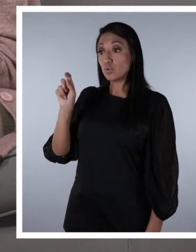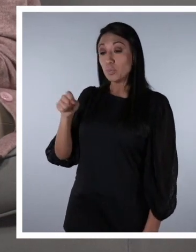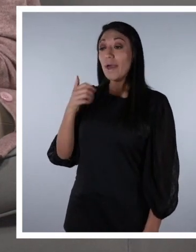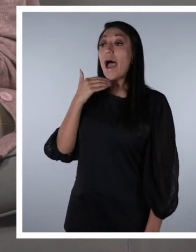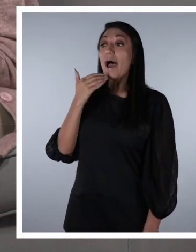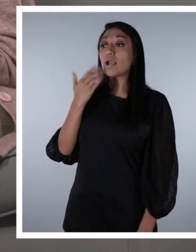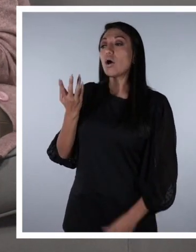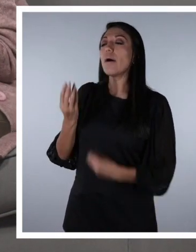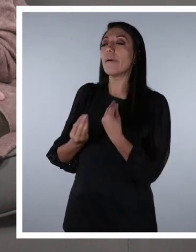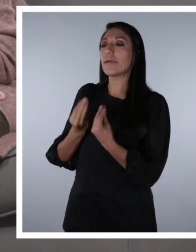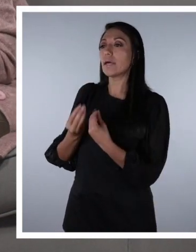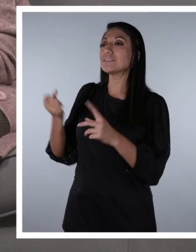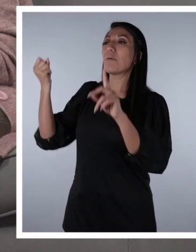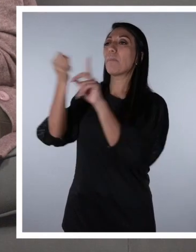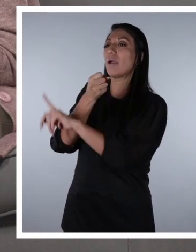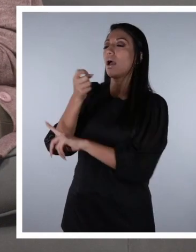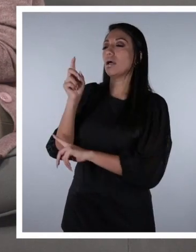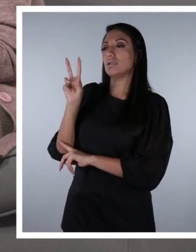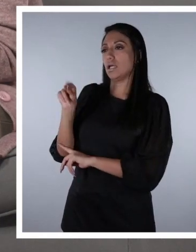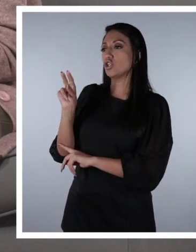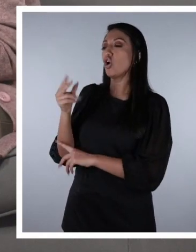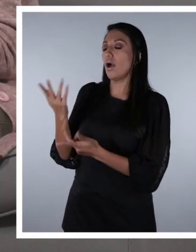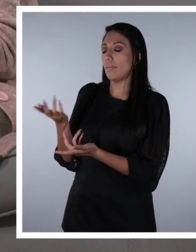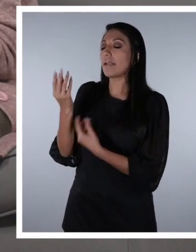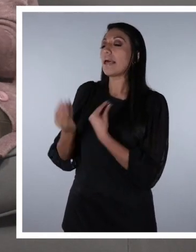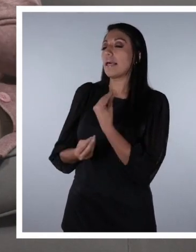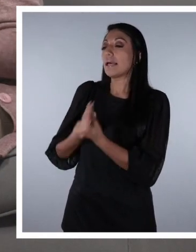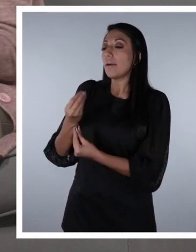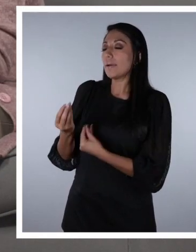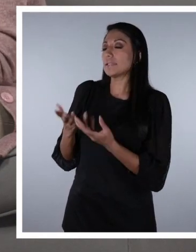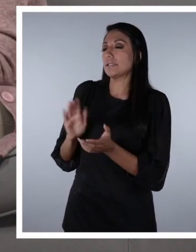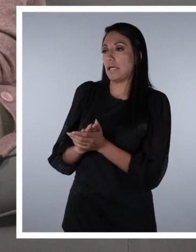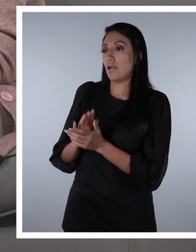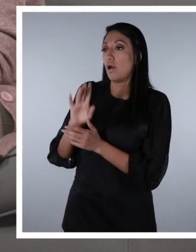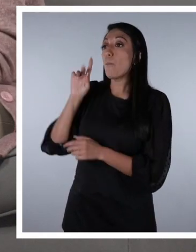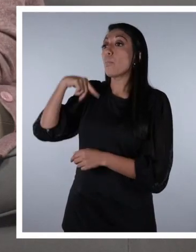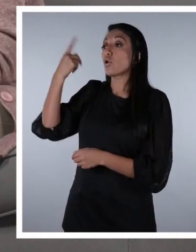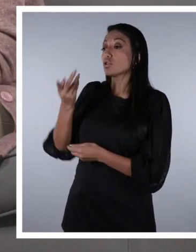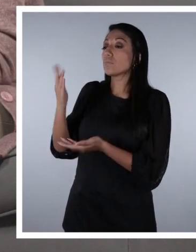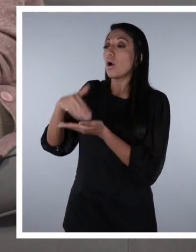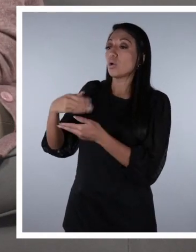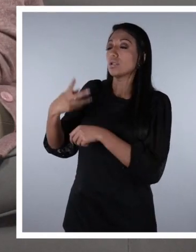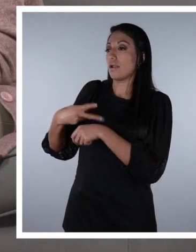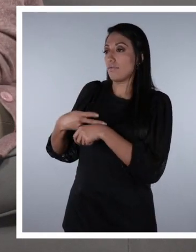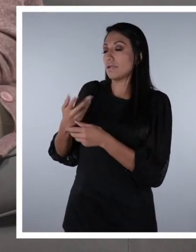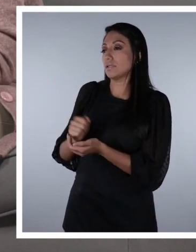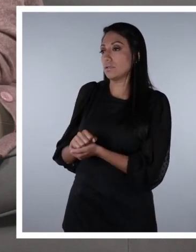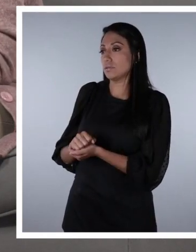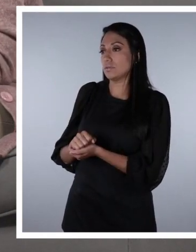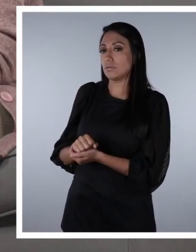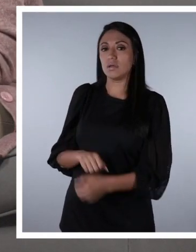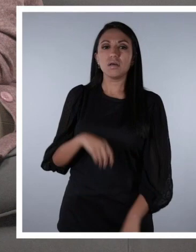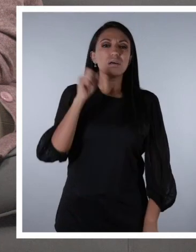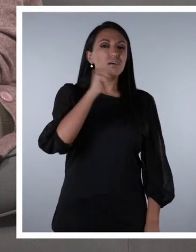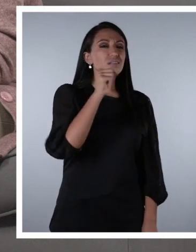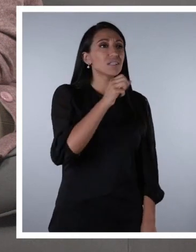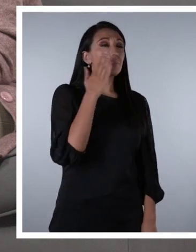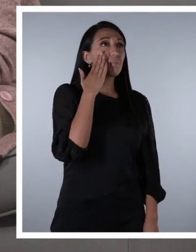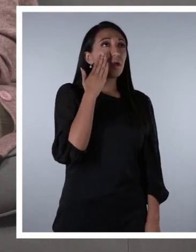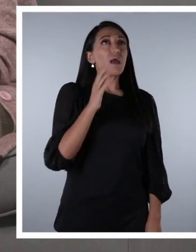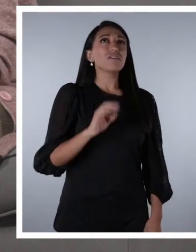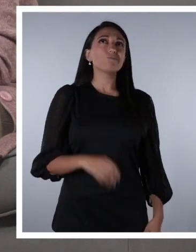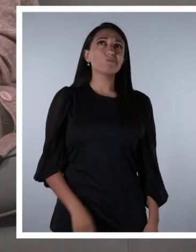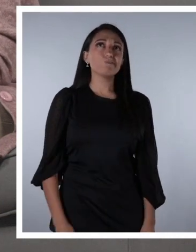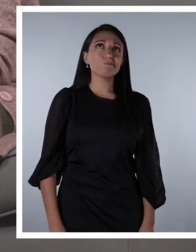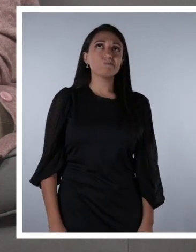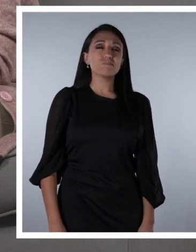para no tener que agredirle a alguien, a Rafa o a cualquiera de tus compañeros? Sí, mami. Tal